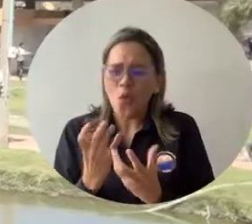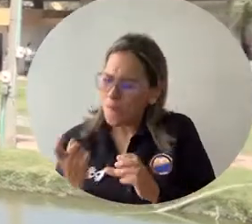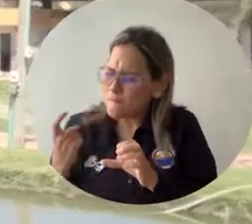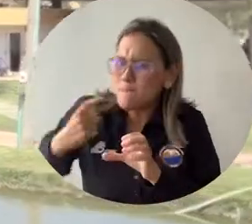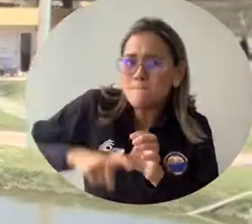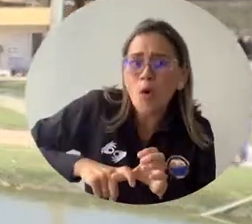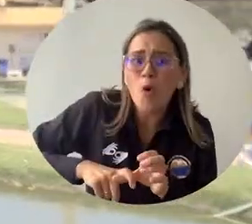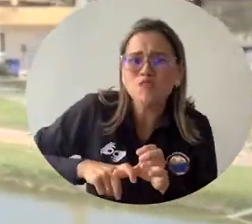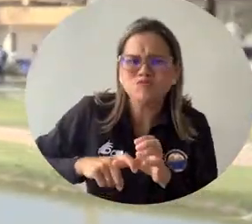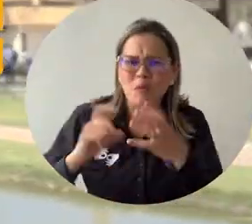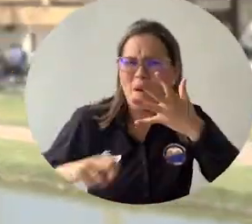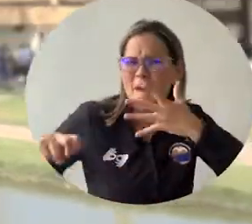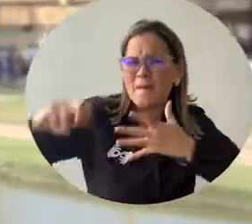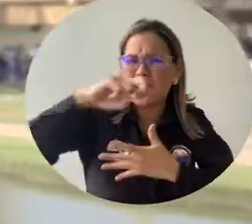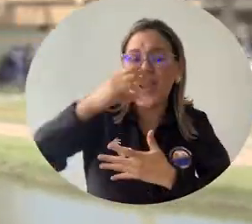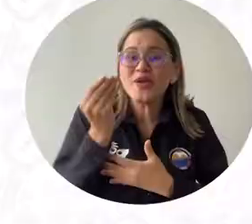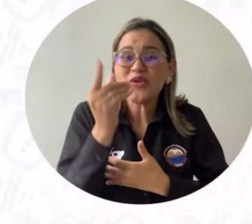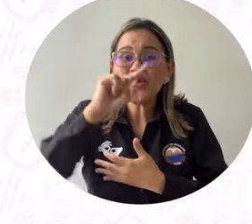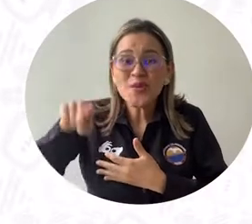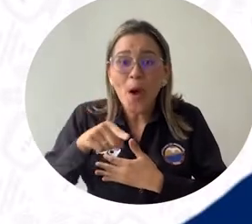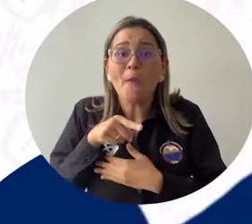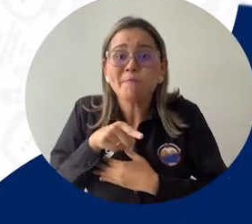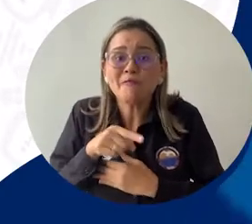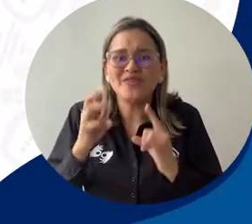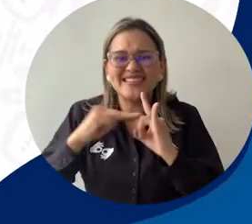según el QS World University Rankings.